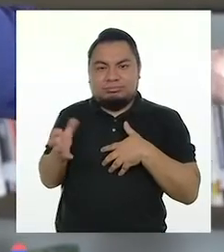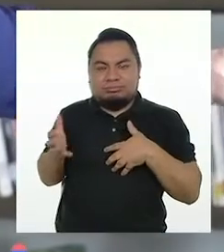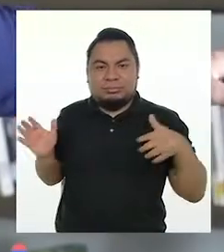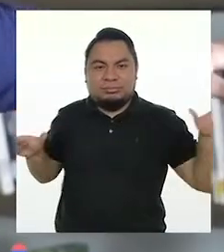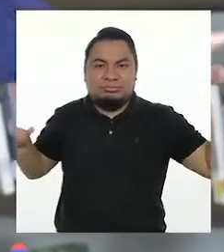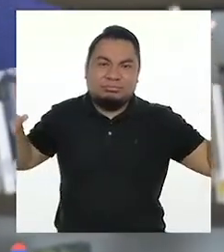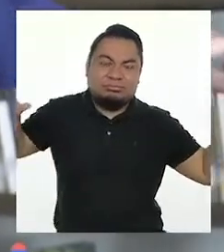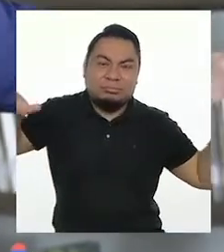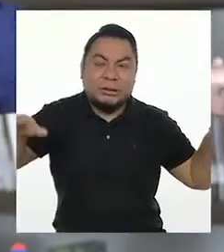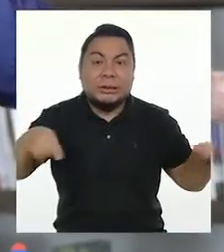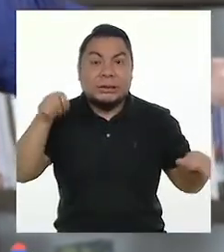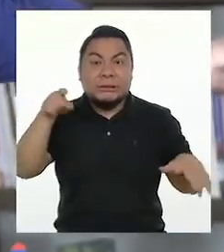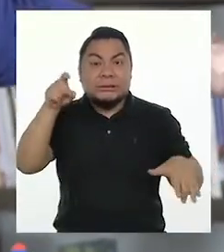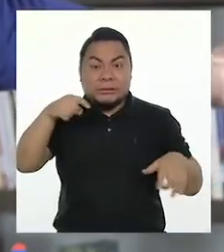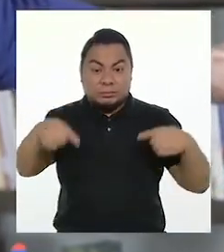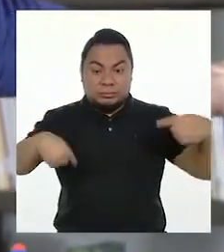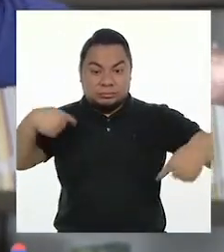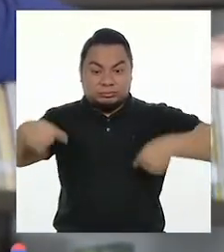Necesitamos ruedas.